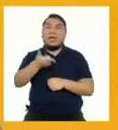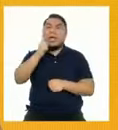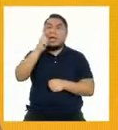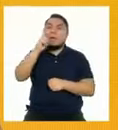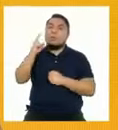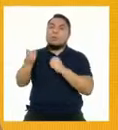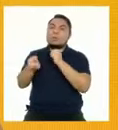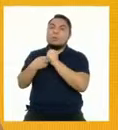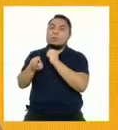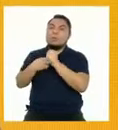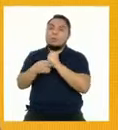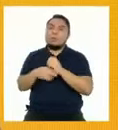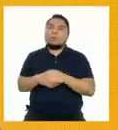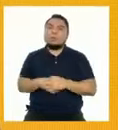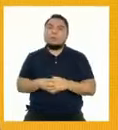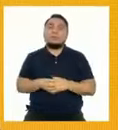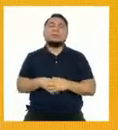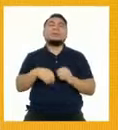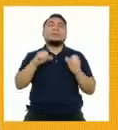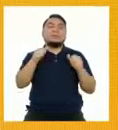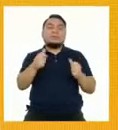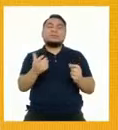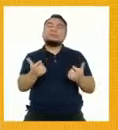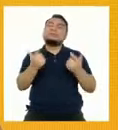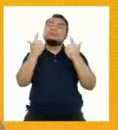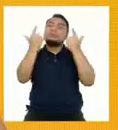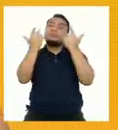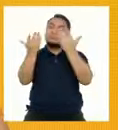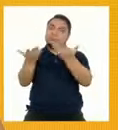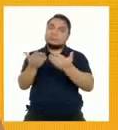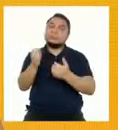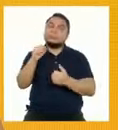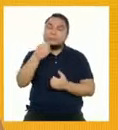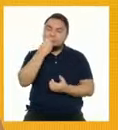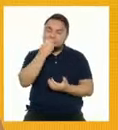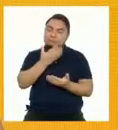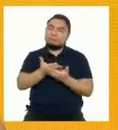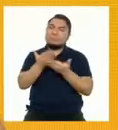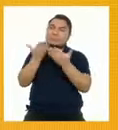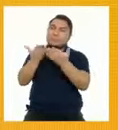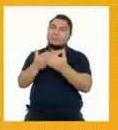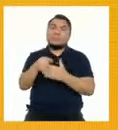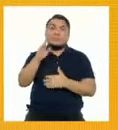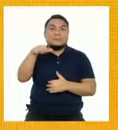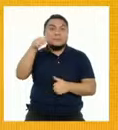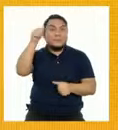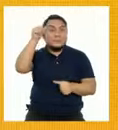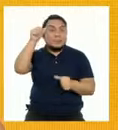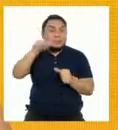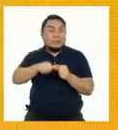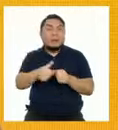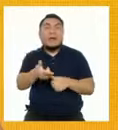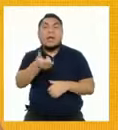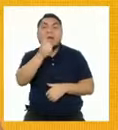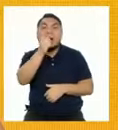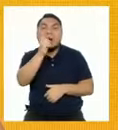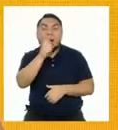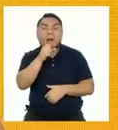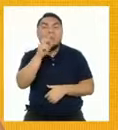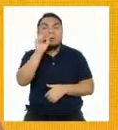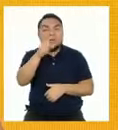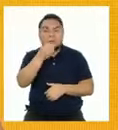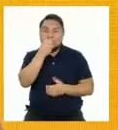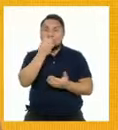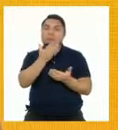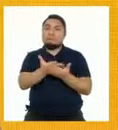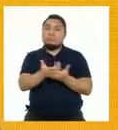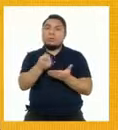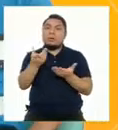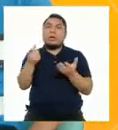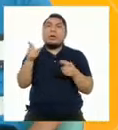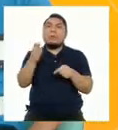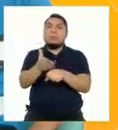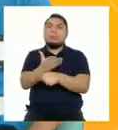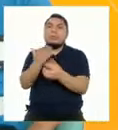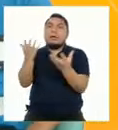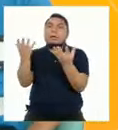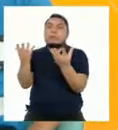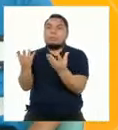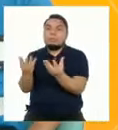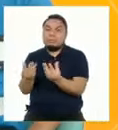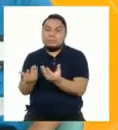agua. Le deseamos suerte en eso, por nuestro bien. Recuerde que el agua potable es un bien escaso.